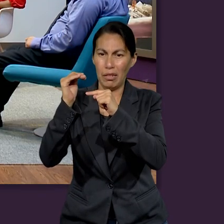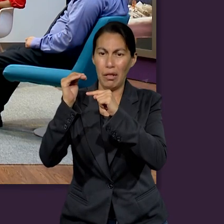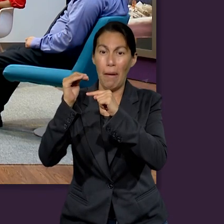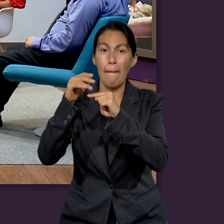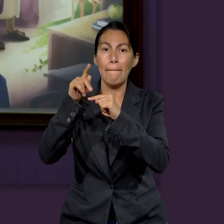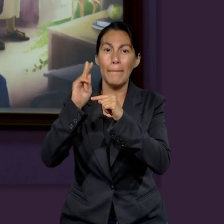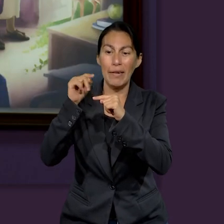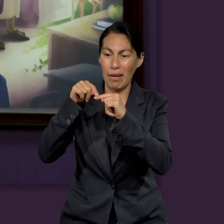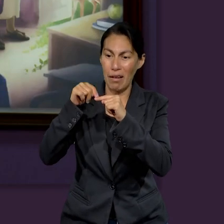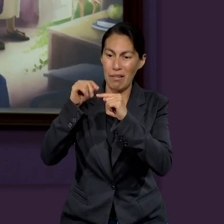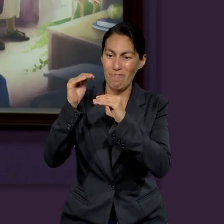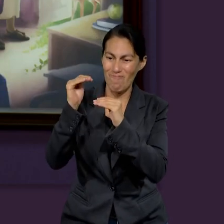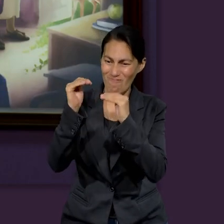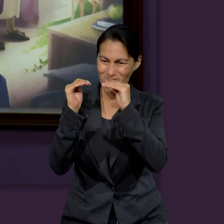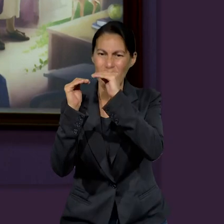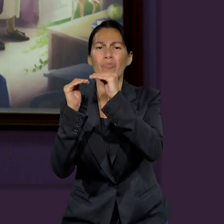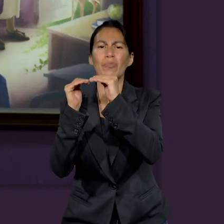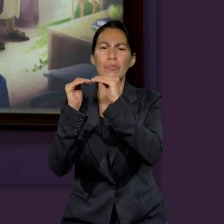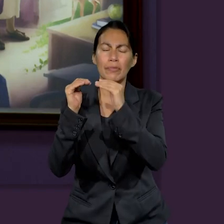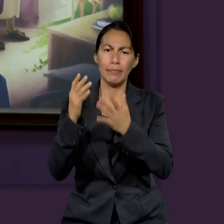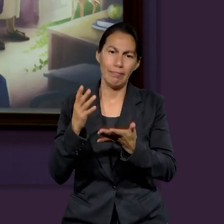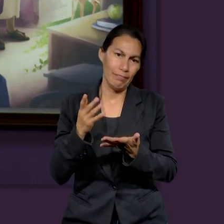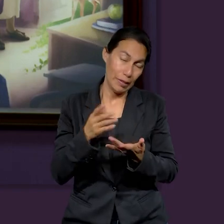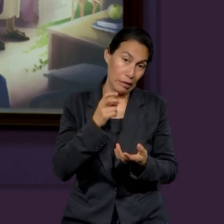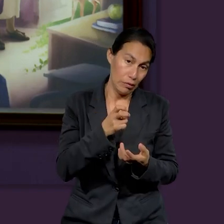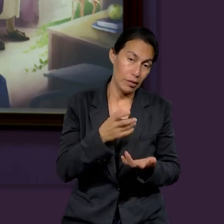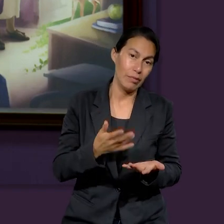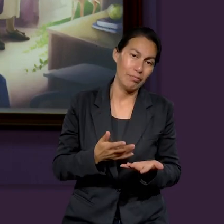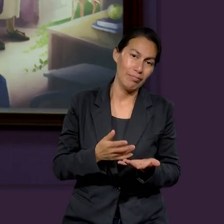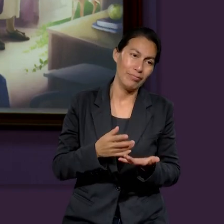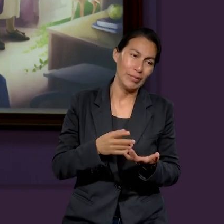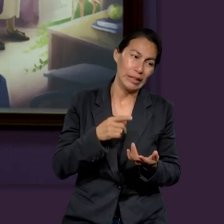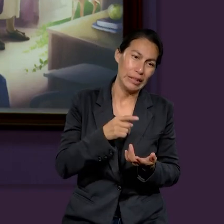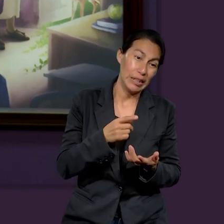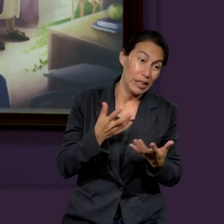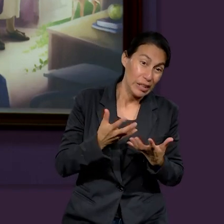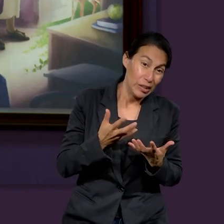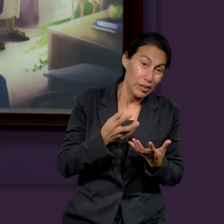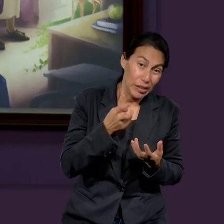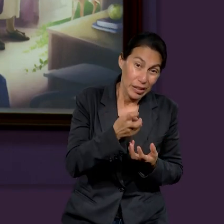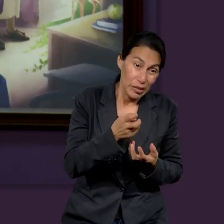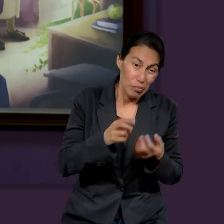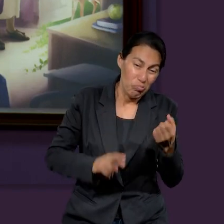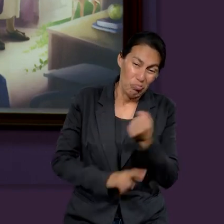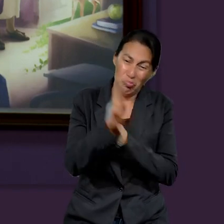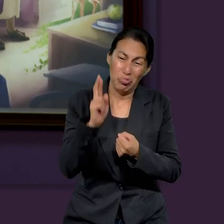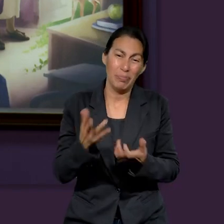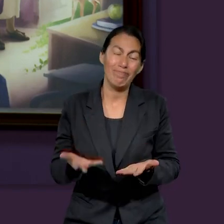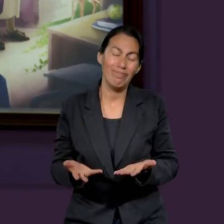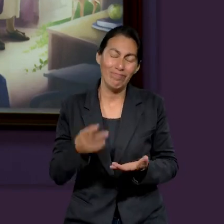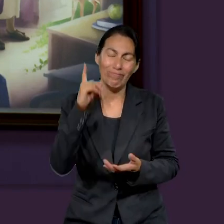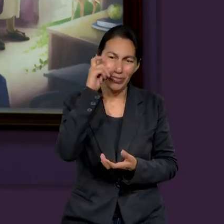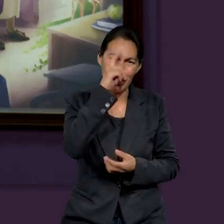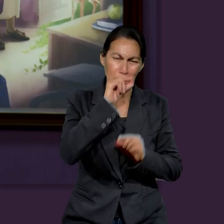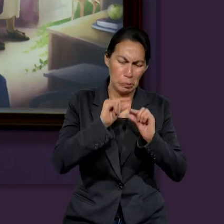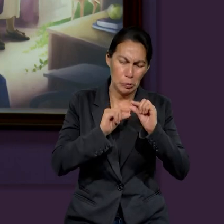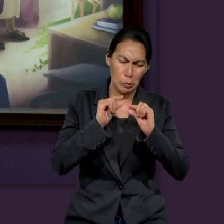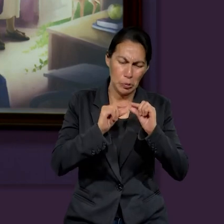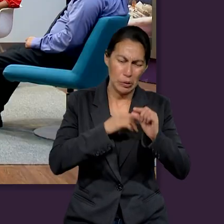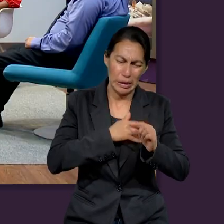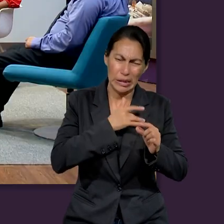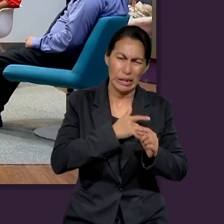descontento que después dijo, me voy a aventurar a codiciar, codiciar como tal, y luego pues llegar a esta parte de